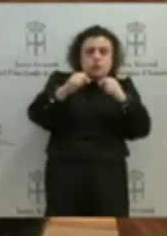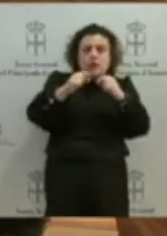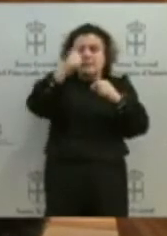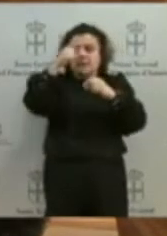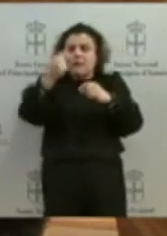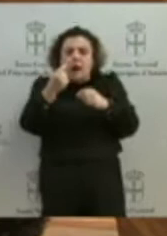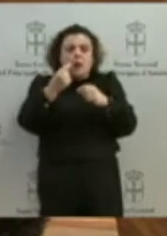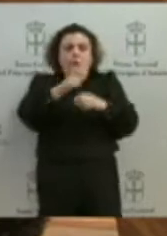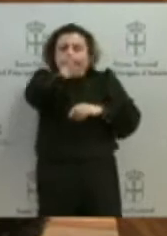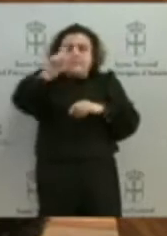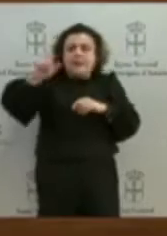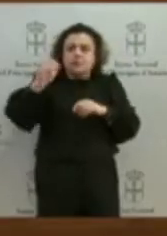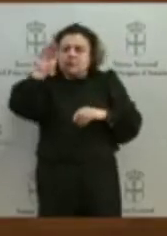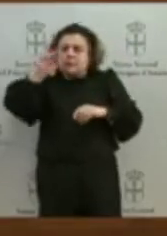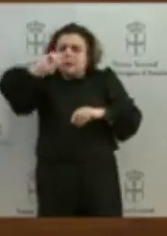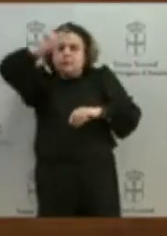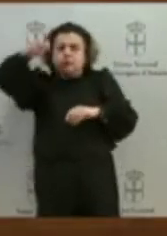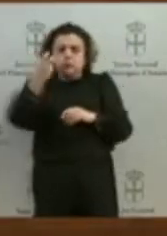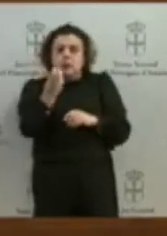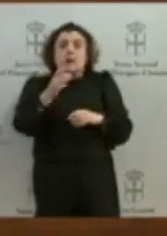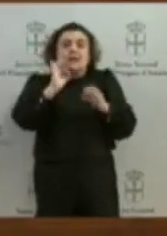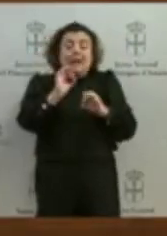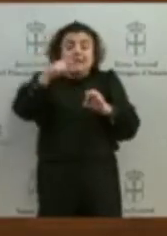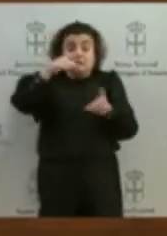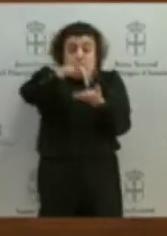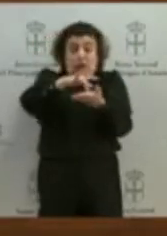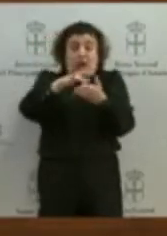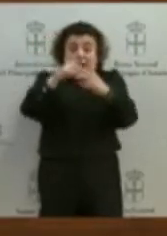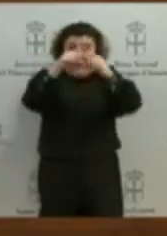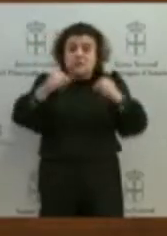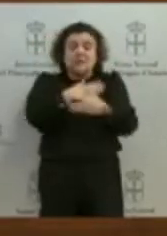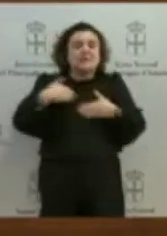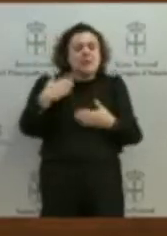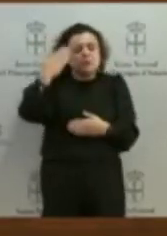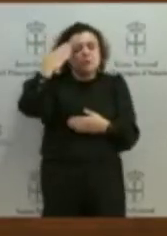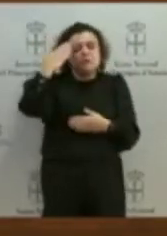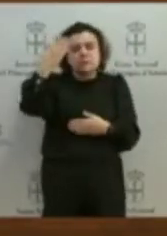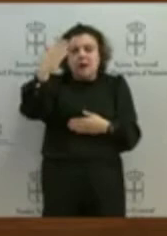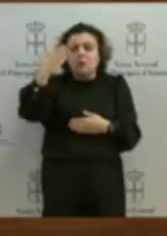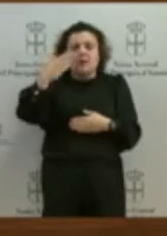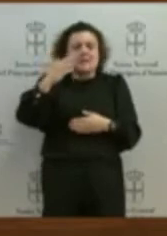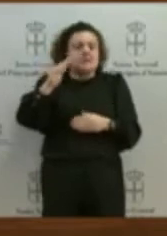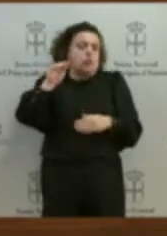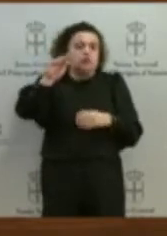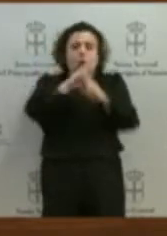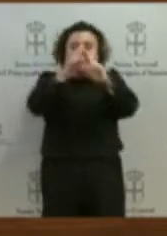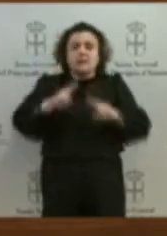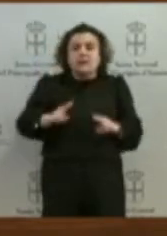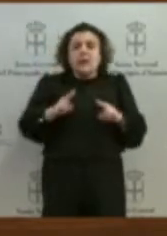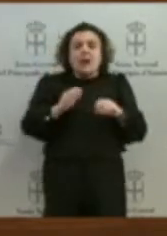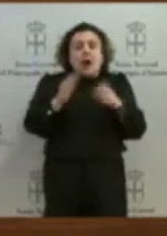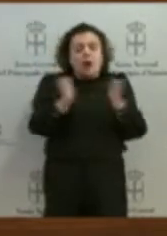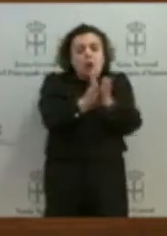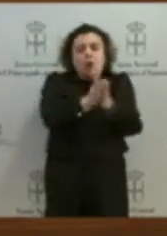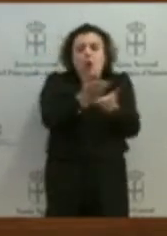En este Día de Asturias queremos enviar un fuerte saludo internacionalista a nuestros compañeros saharauis, palestinos, colombianos, afganos y a otros lugares del